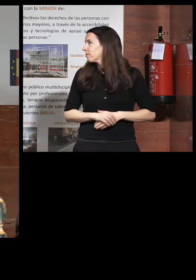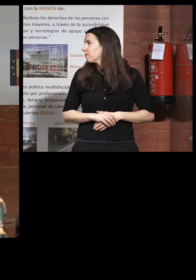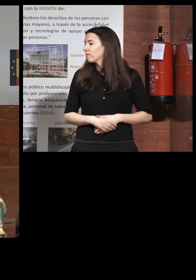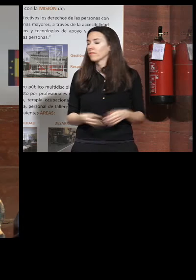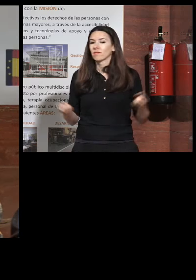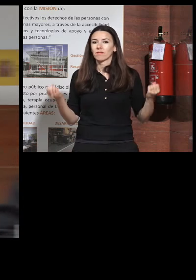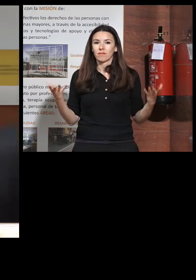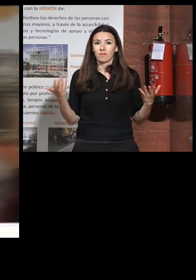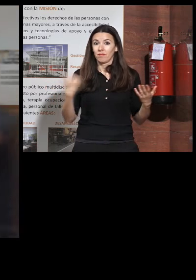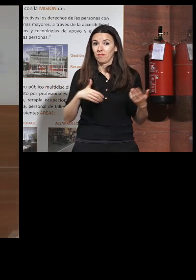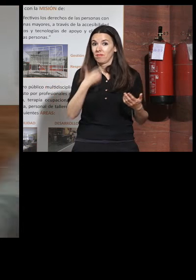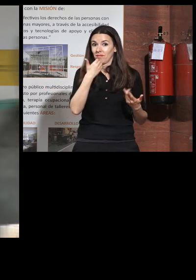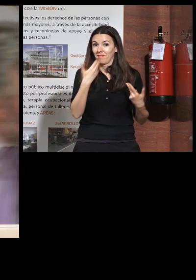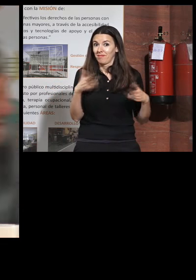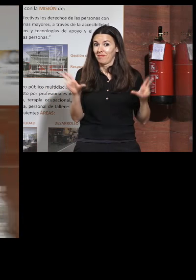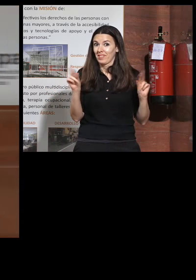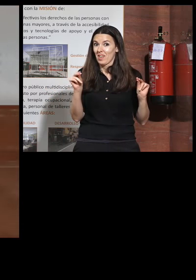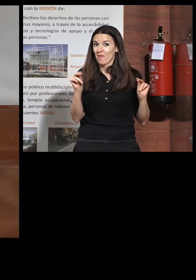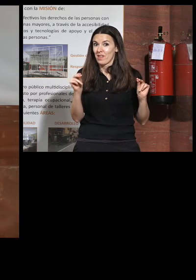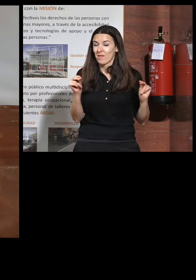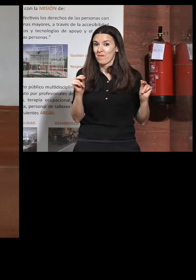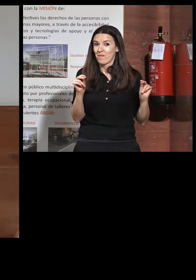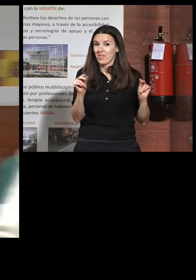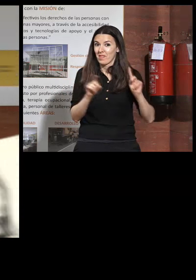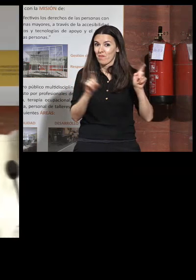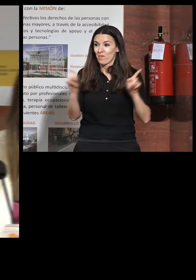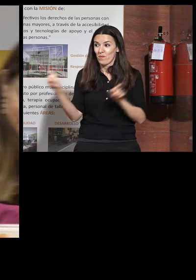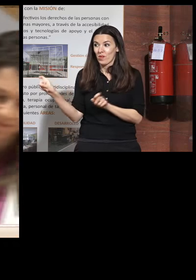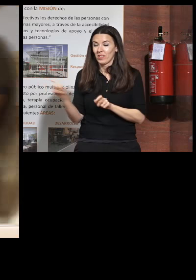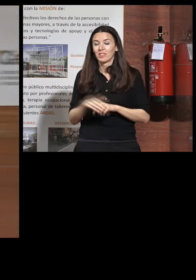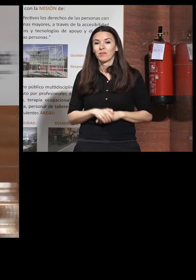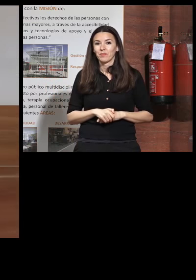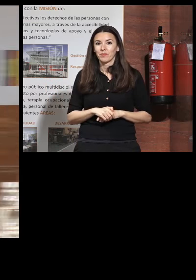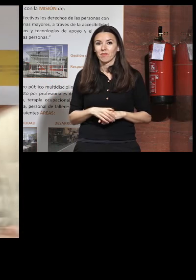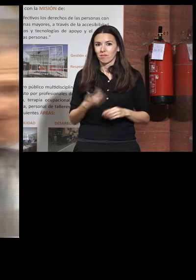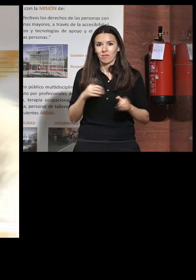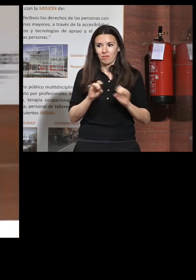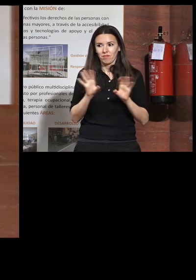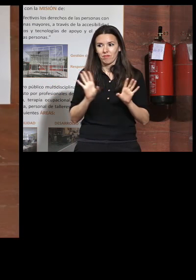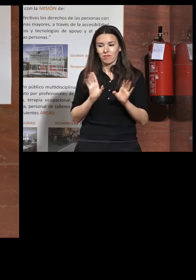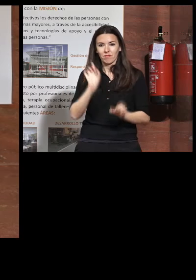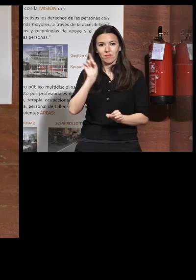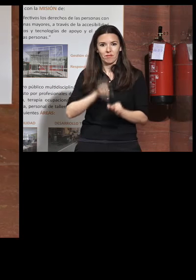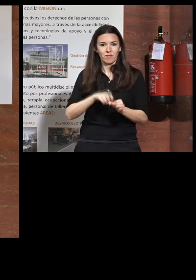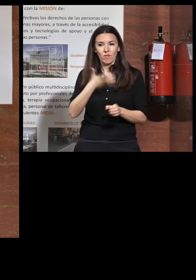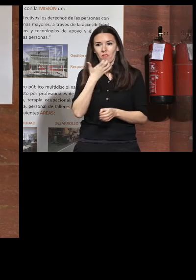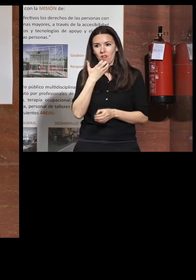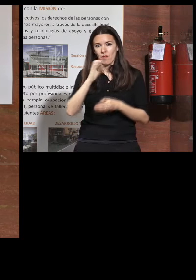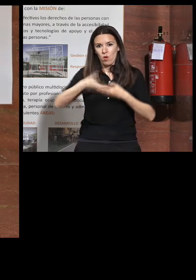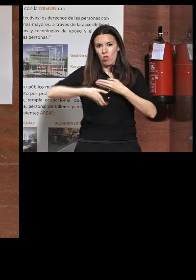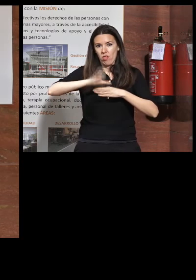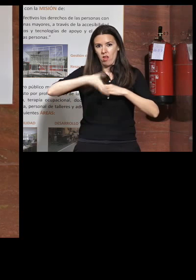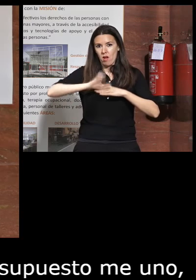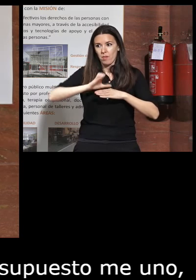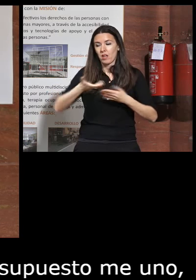Bueno y ya para terminar la ronda bueno yo por supuesto me uno a yo pondría como ejemplo CEAPAT pero bueno como